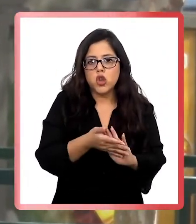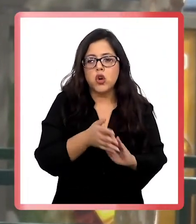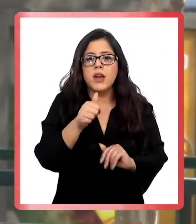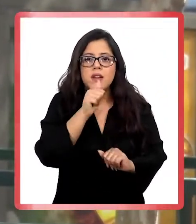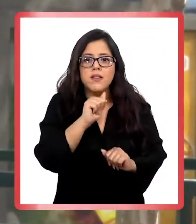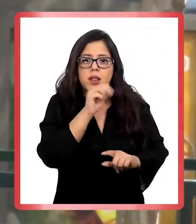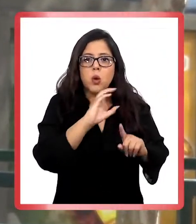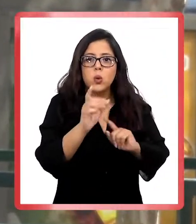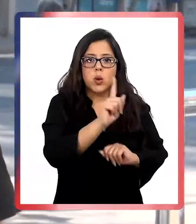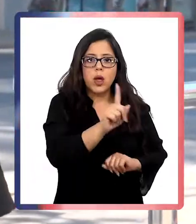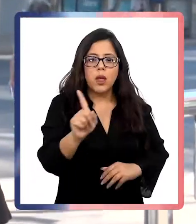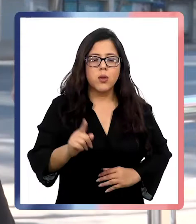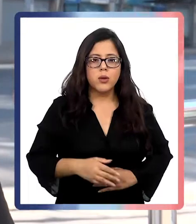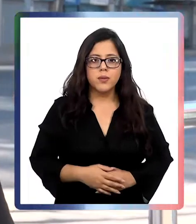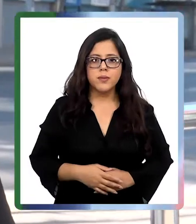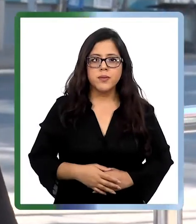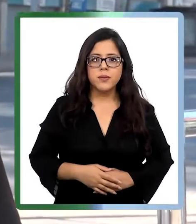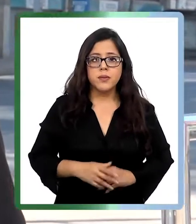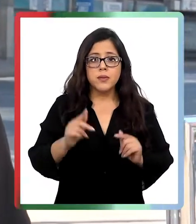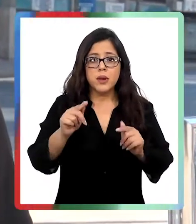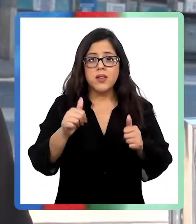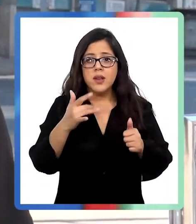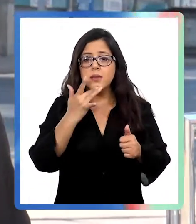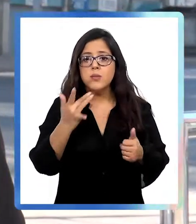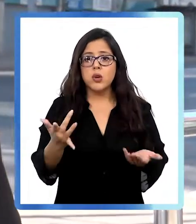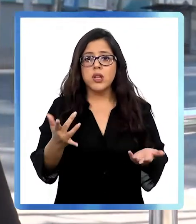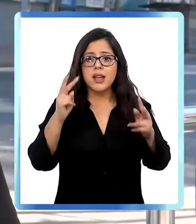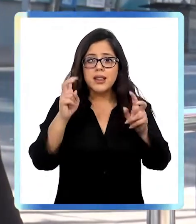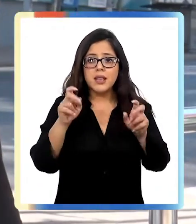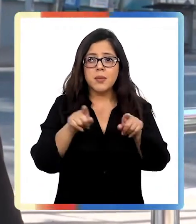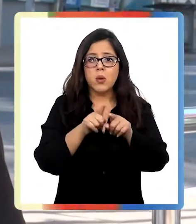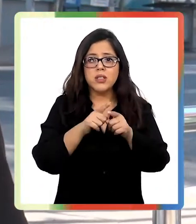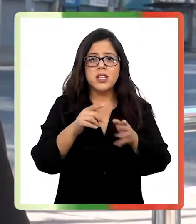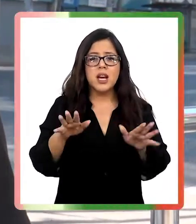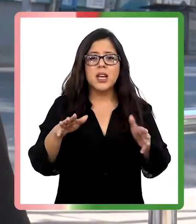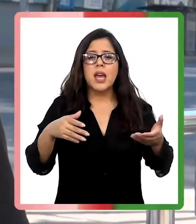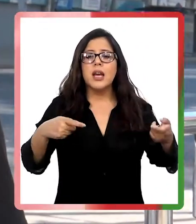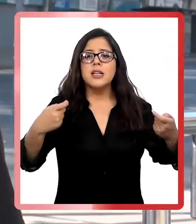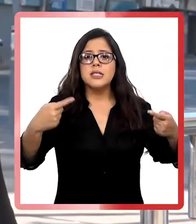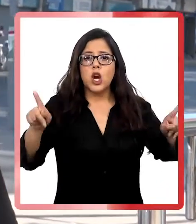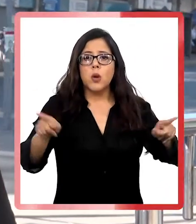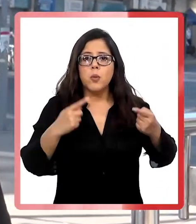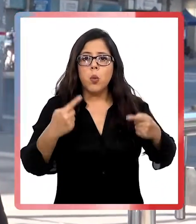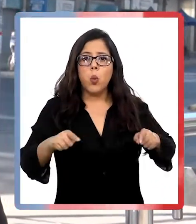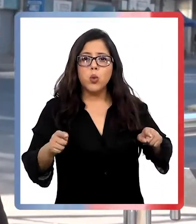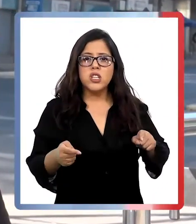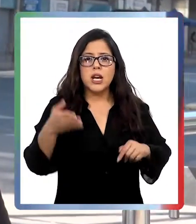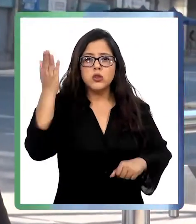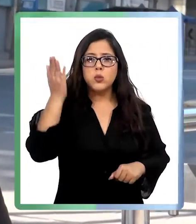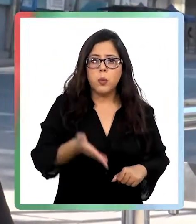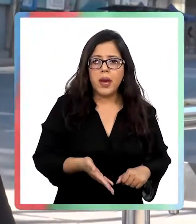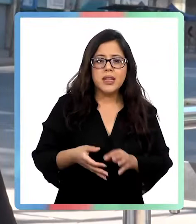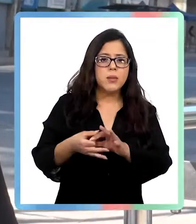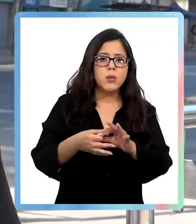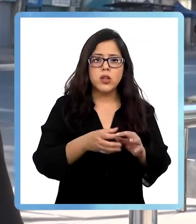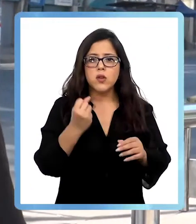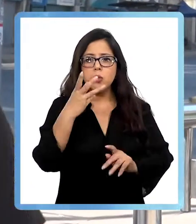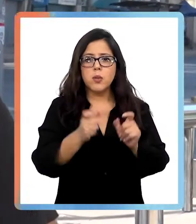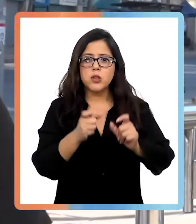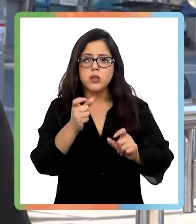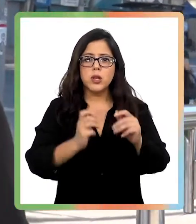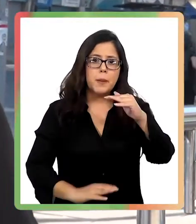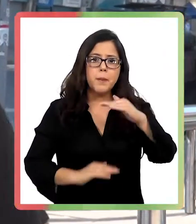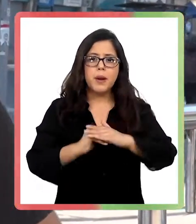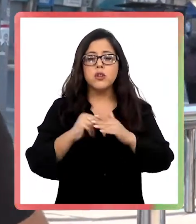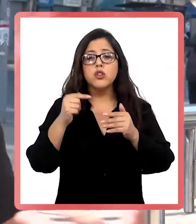cultura de cada uno, no. Igual es bien porque igual está el tema de los conciertos, ¿cachai? De que se han cancelado por tema de aforo. Entonces igual es como